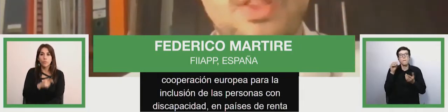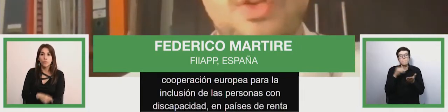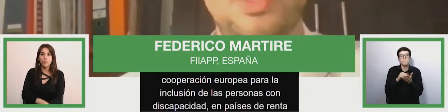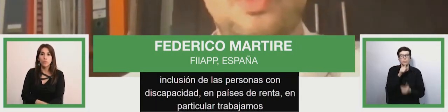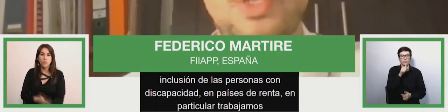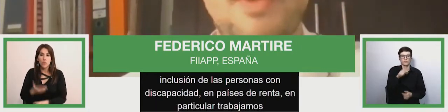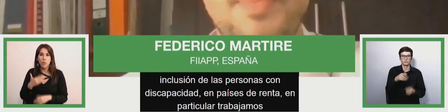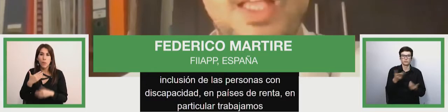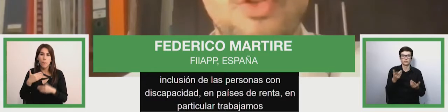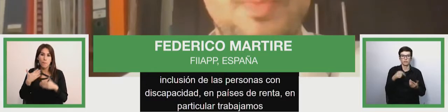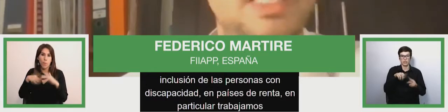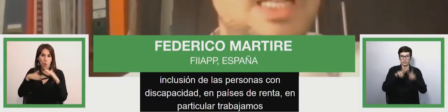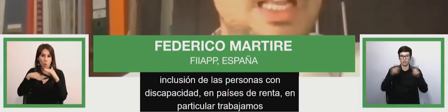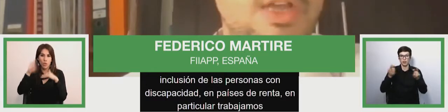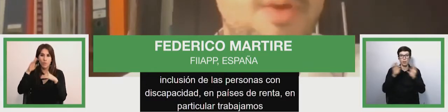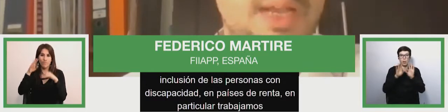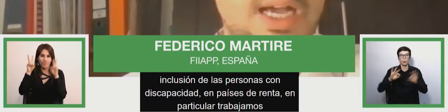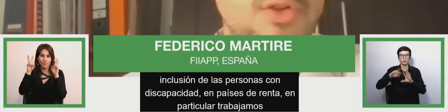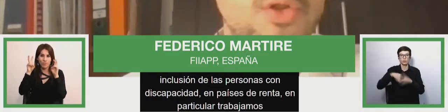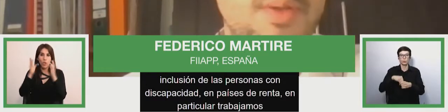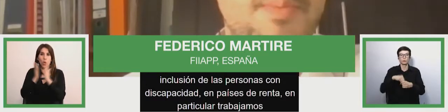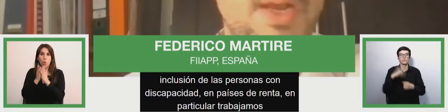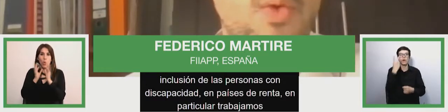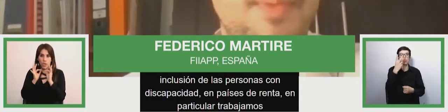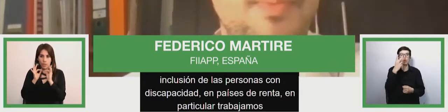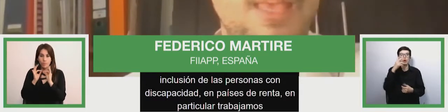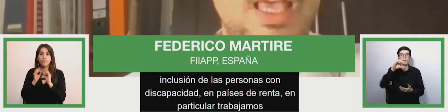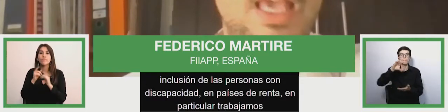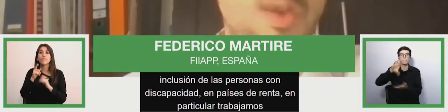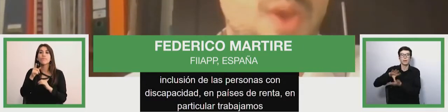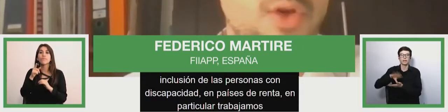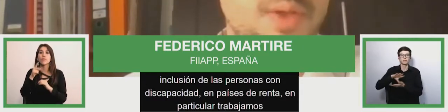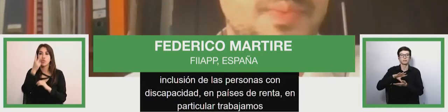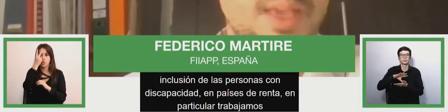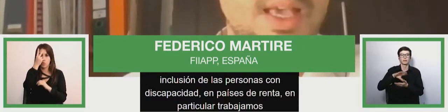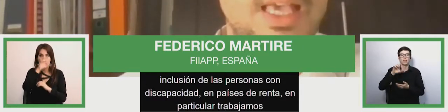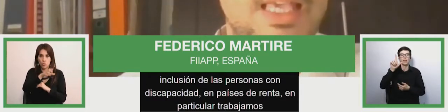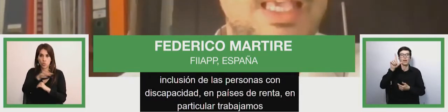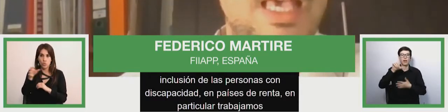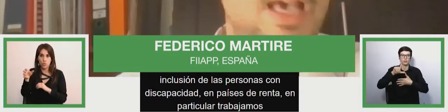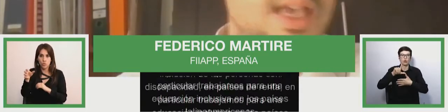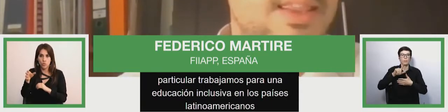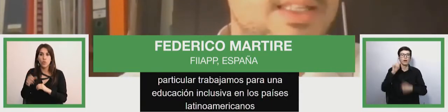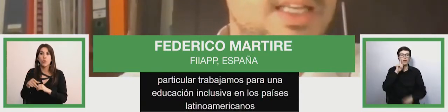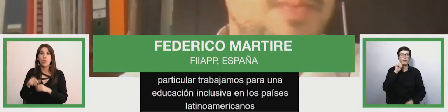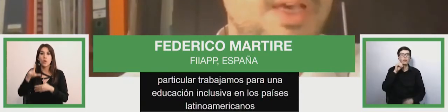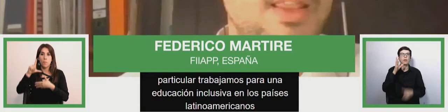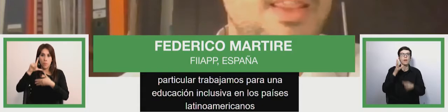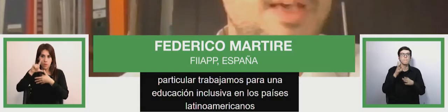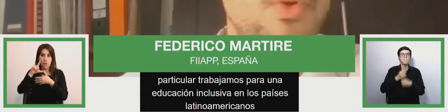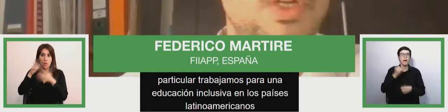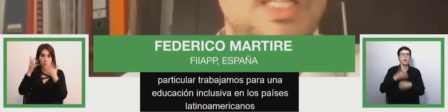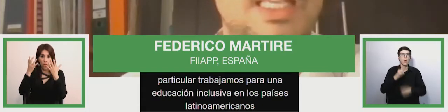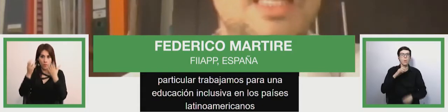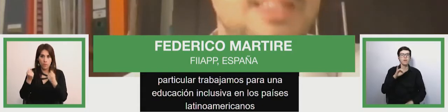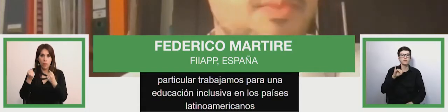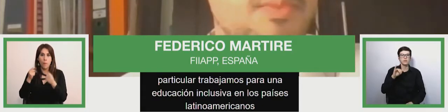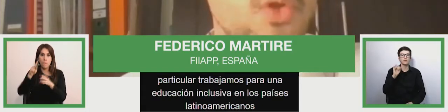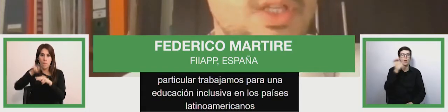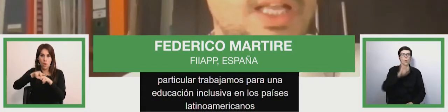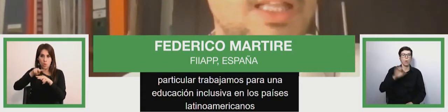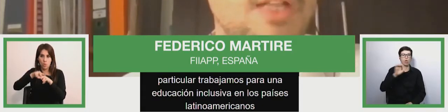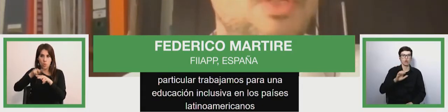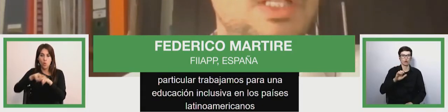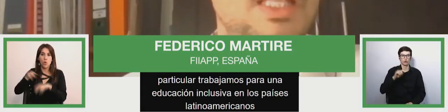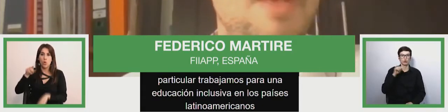educación inclusiva en dos países latinoamericanos, Paraguay y Ecuador. Y a raíz de esta experiencia, pues aquí estamos